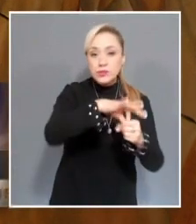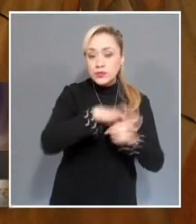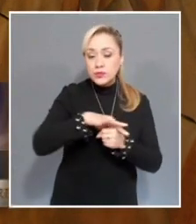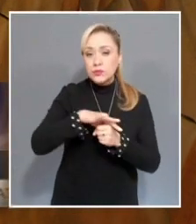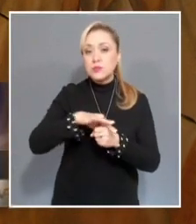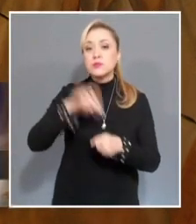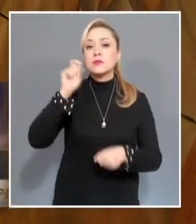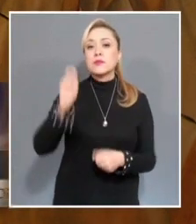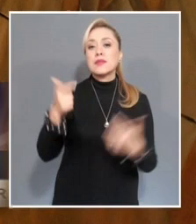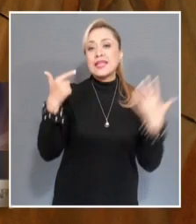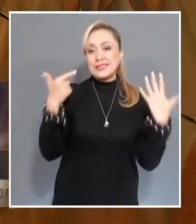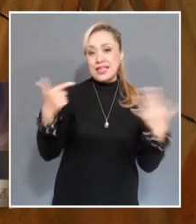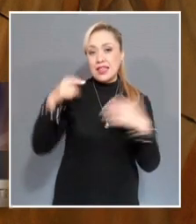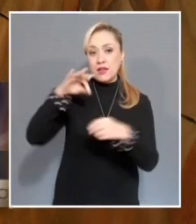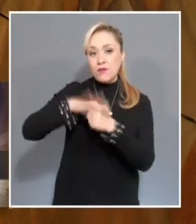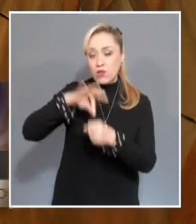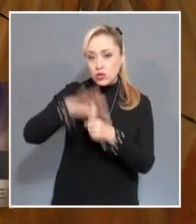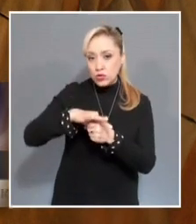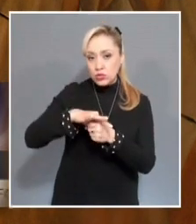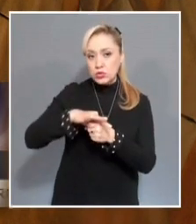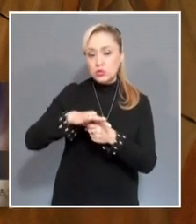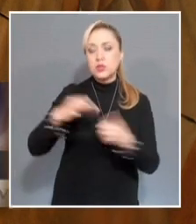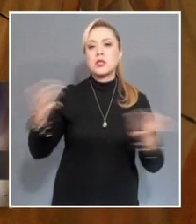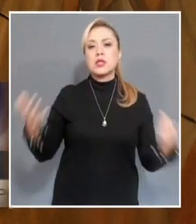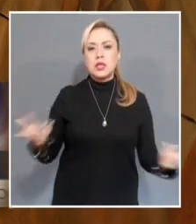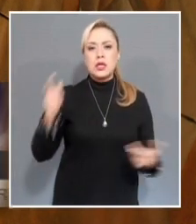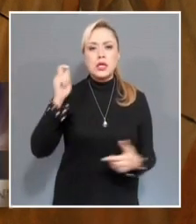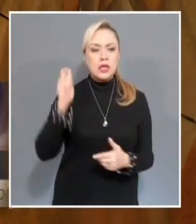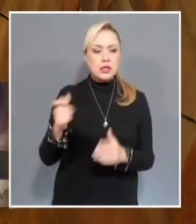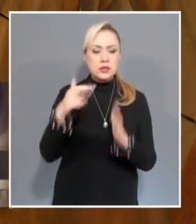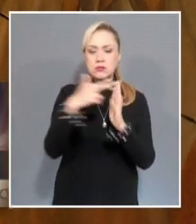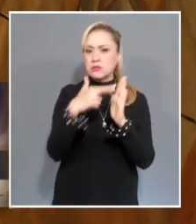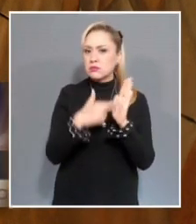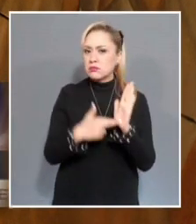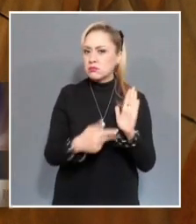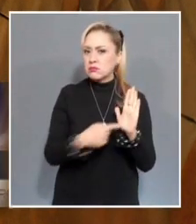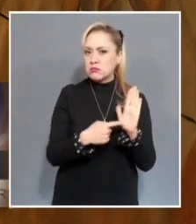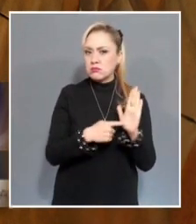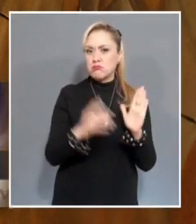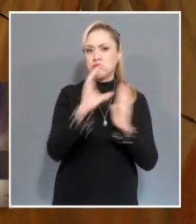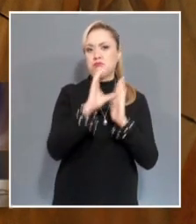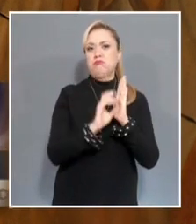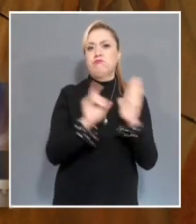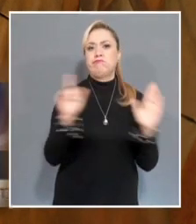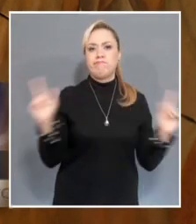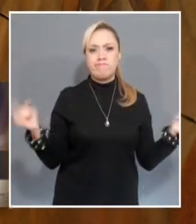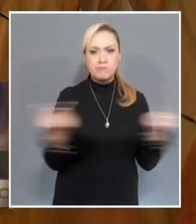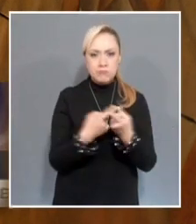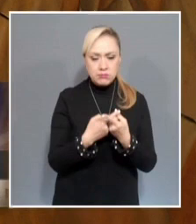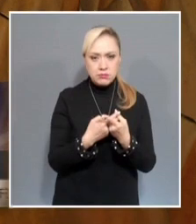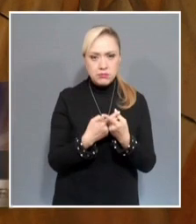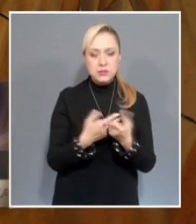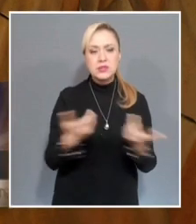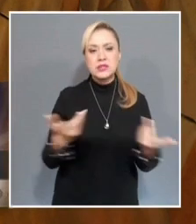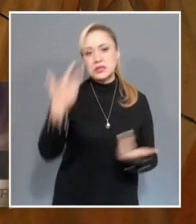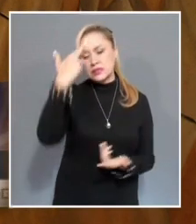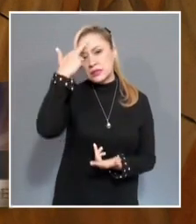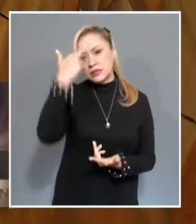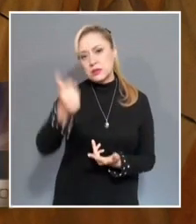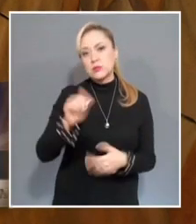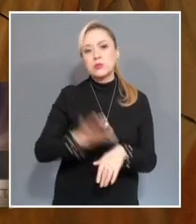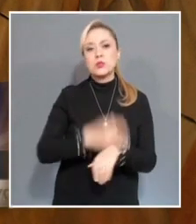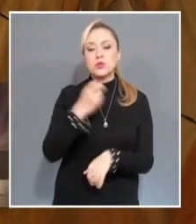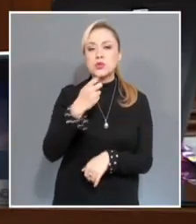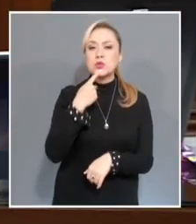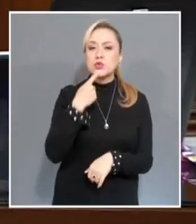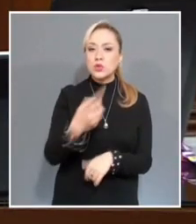votos por la inconstitucionalidad del requisito analizado. Para declarar su inconstitucionalidad se precisan ocho